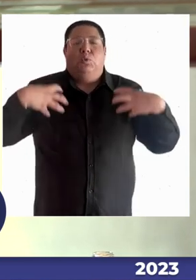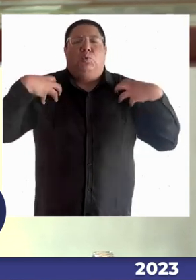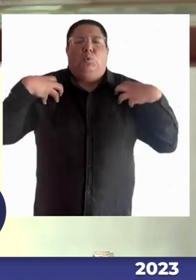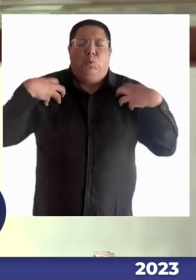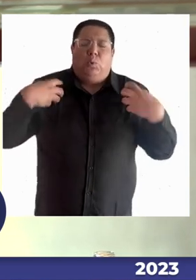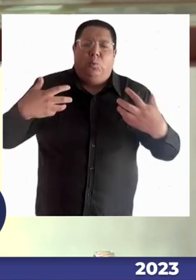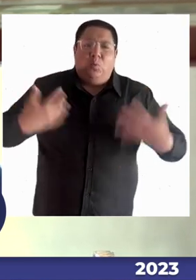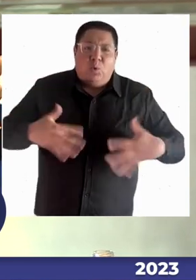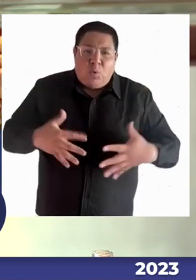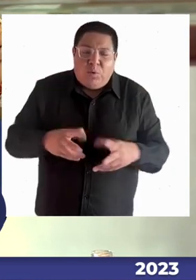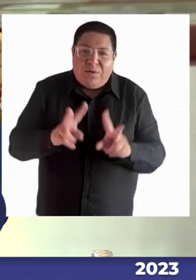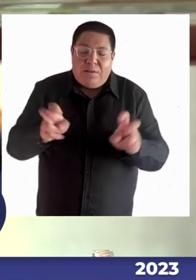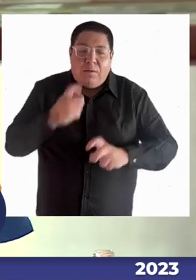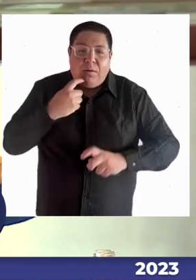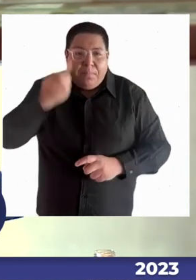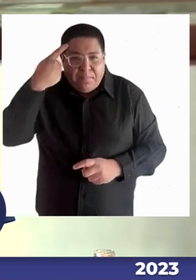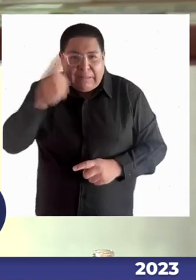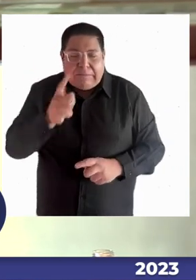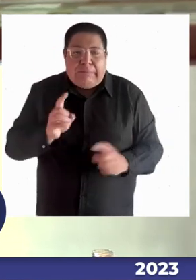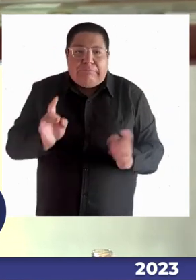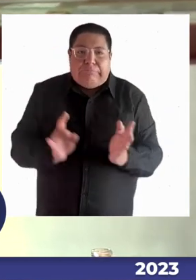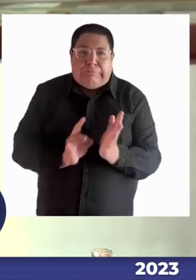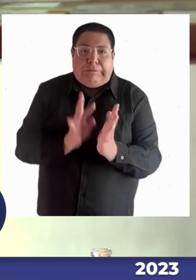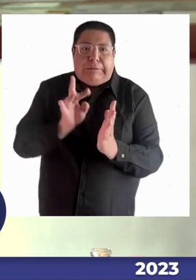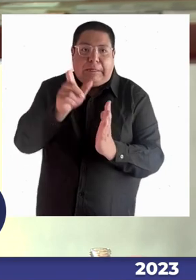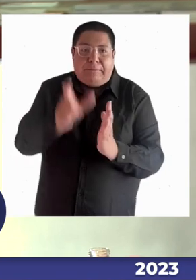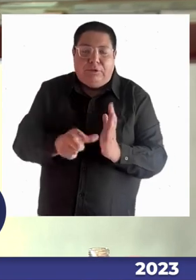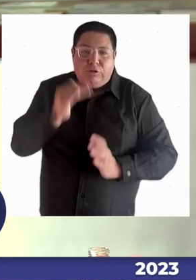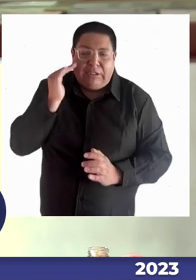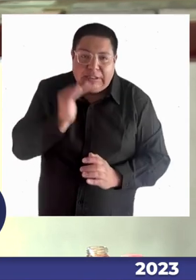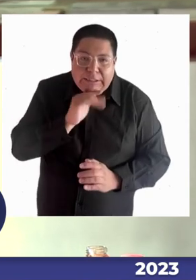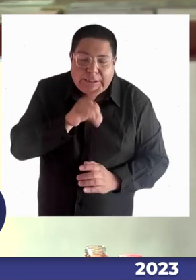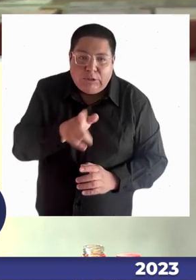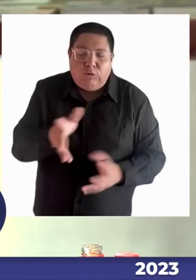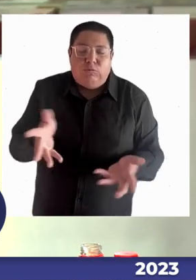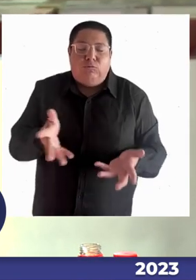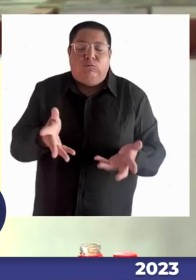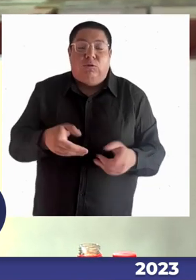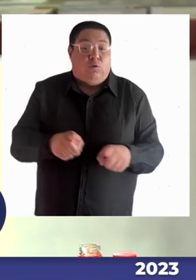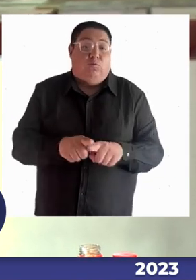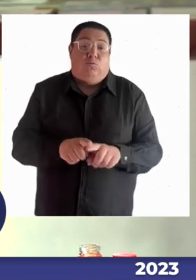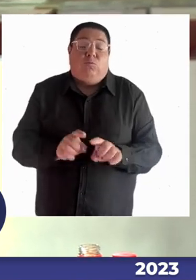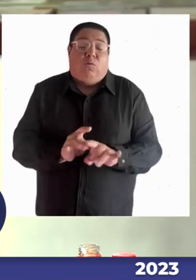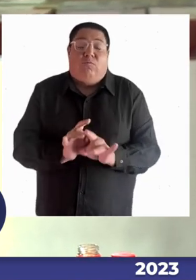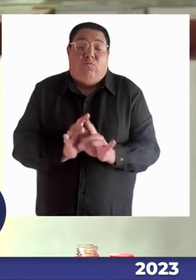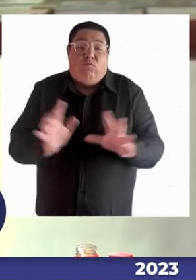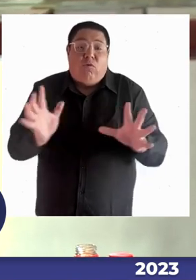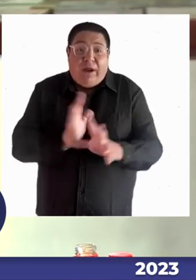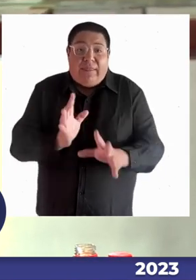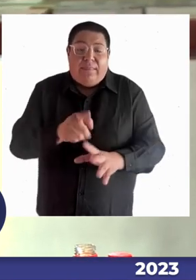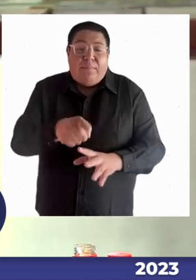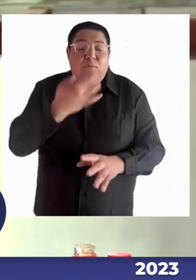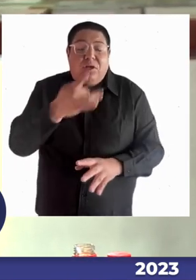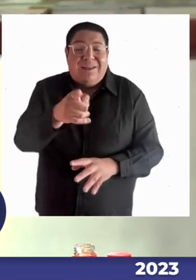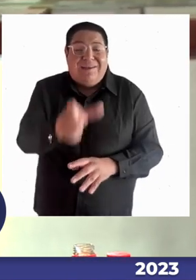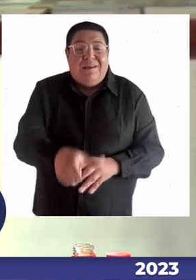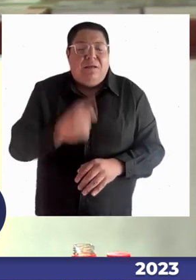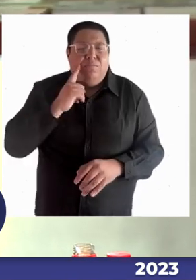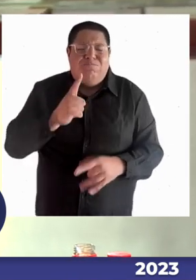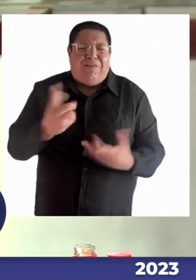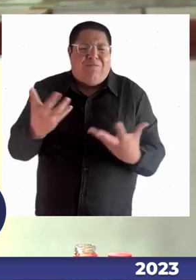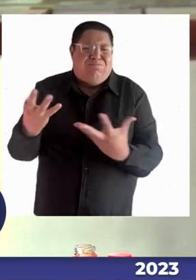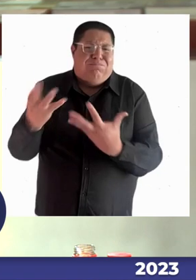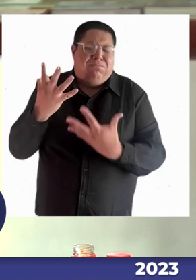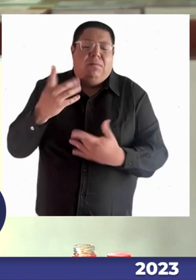ley integral que se trabajó de la mano con las organizaciones, eso es fundamental, que también consagra el hecho de la participación ciudadana, que eso es bien